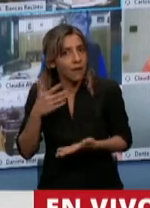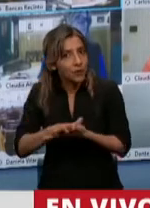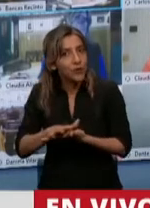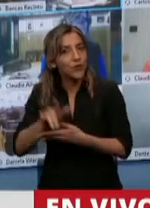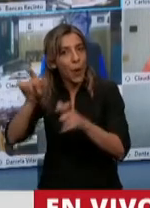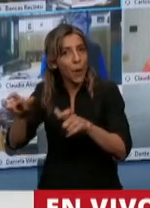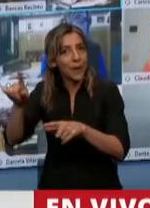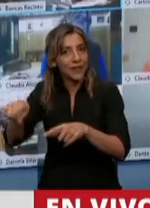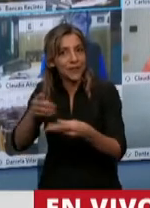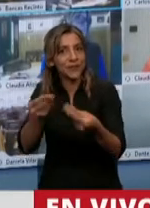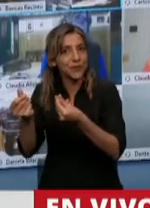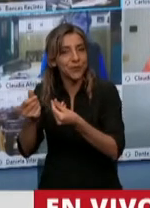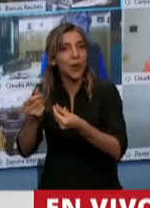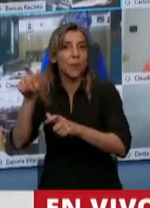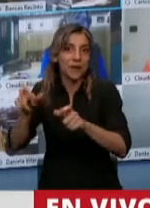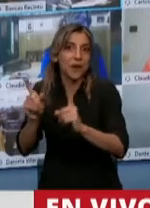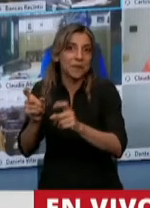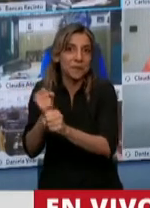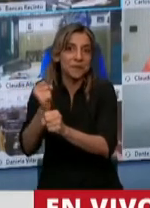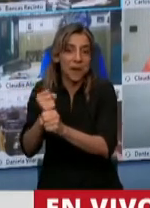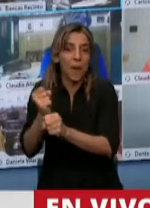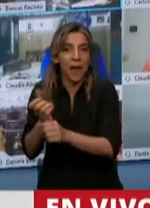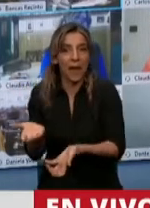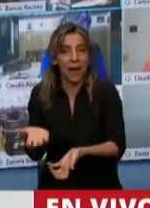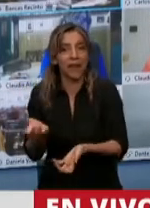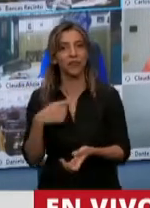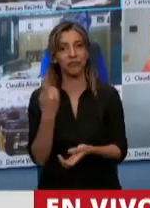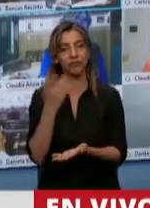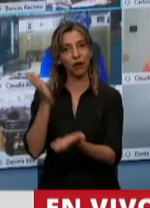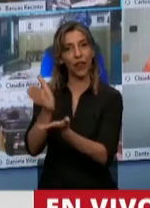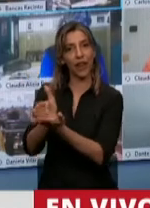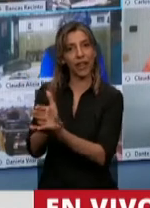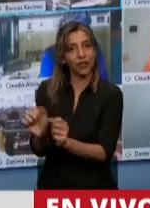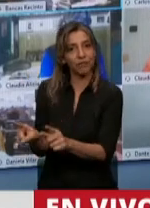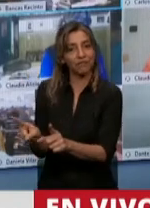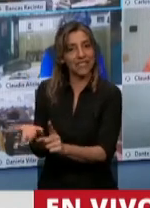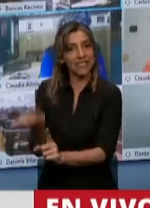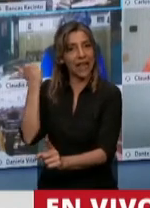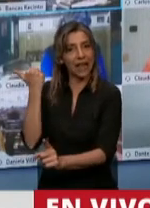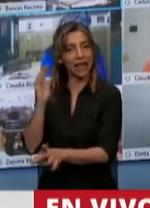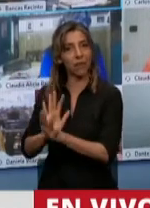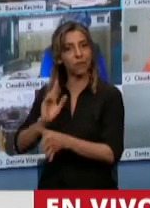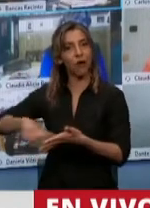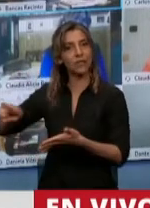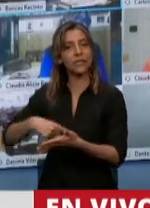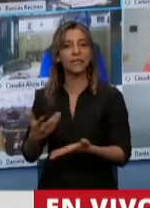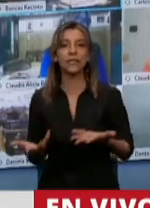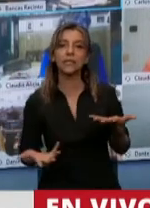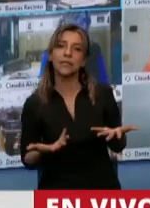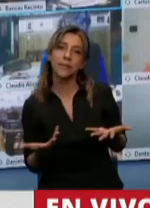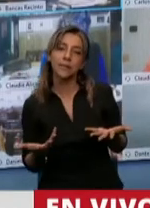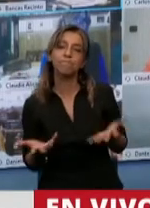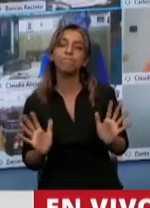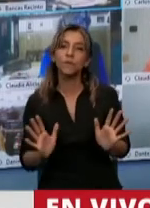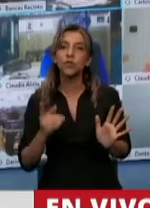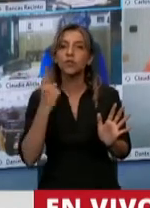de derechos no se la puede determinar aún en una emergencia como esta. Por eso yo propongo que en su reglamentación, o en el